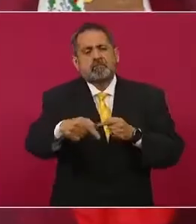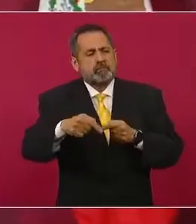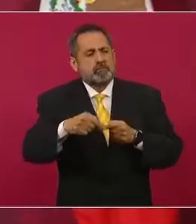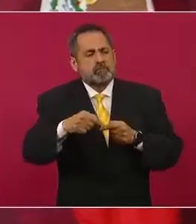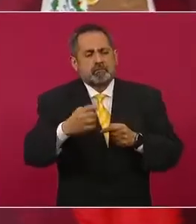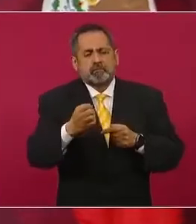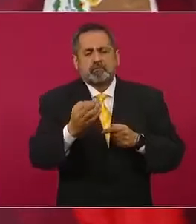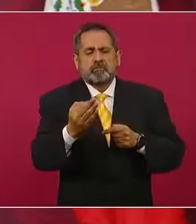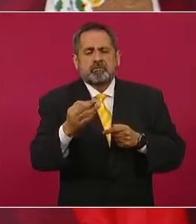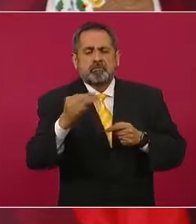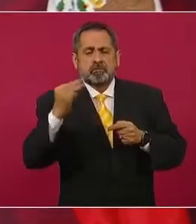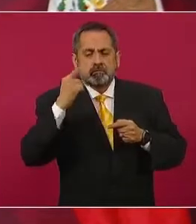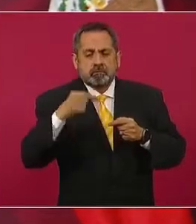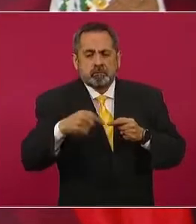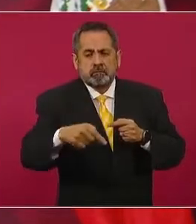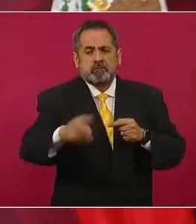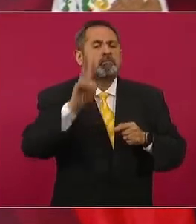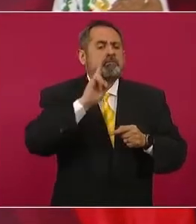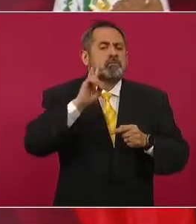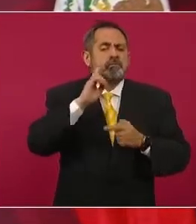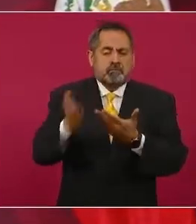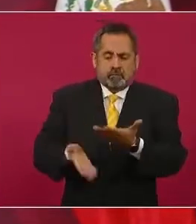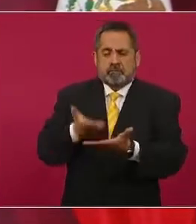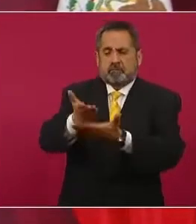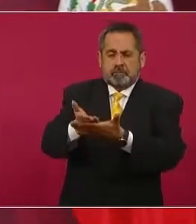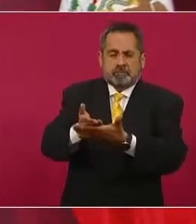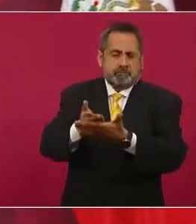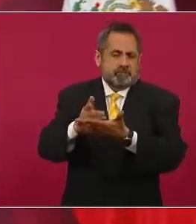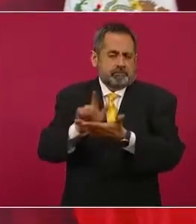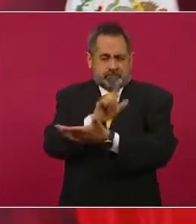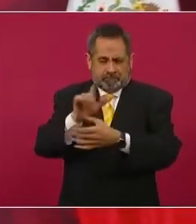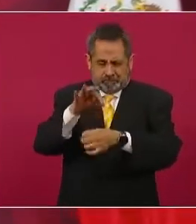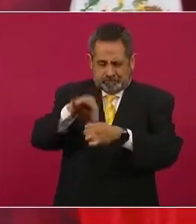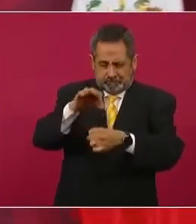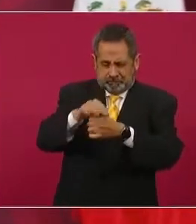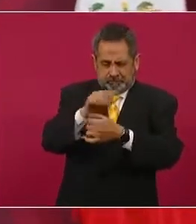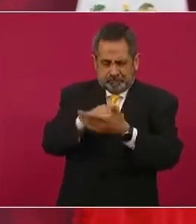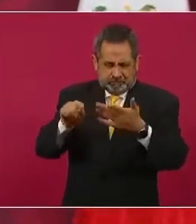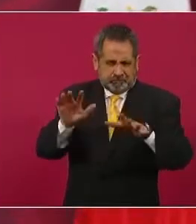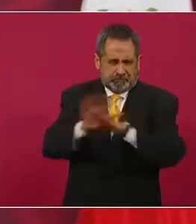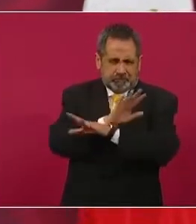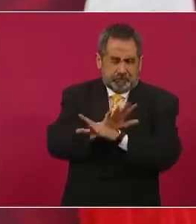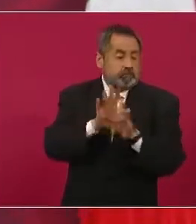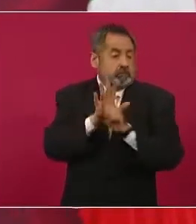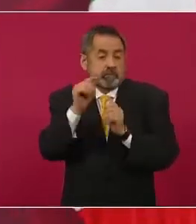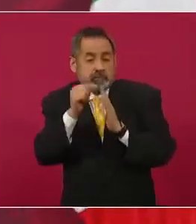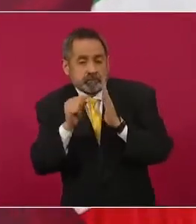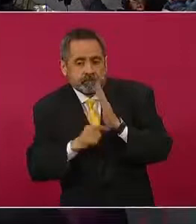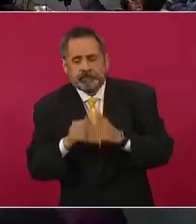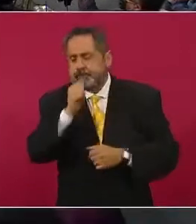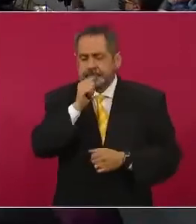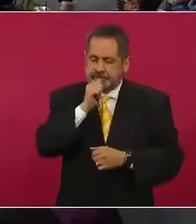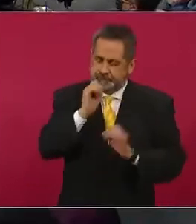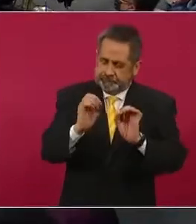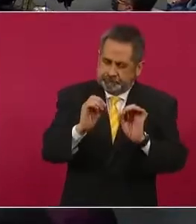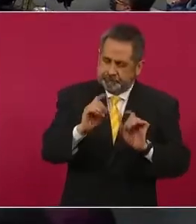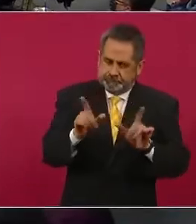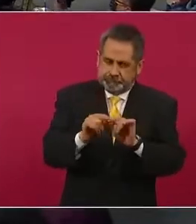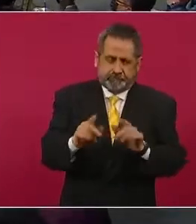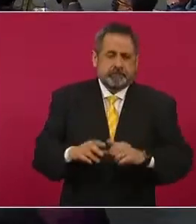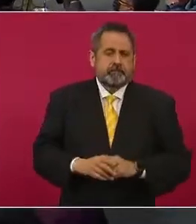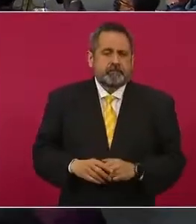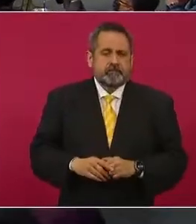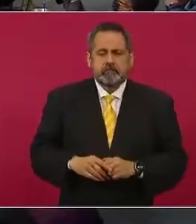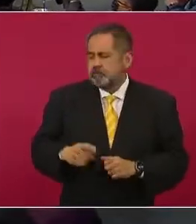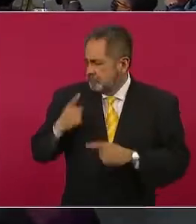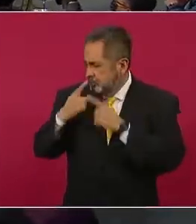presentarse una reforma electoral sin que podamos ahora decir qué contendrá ella. Sí, sí,